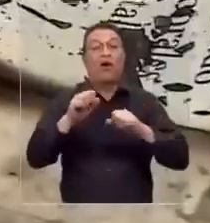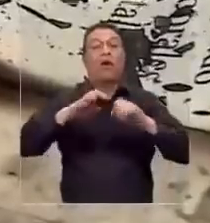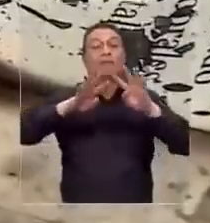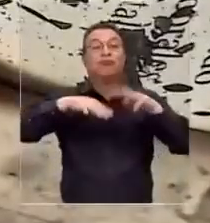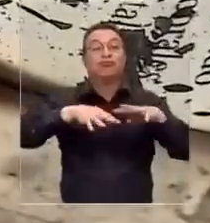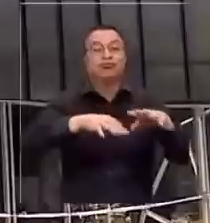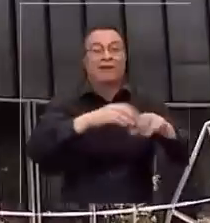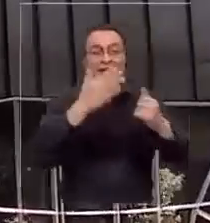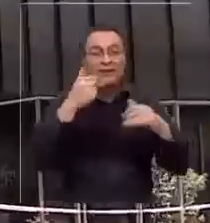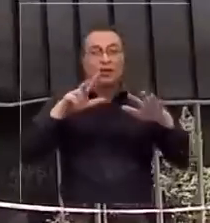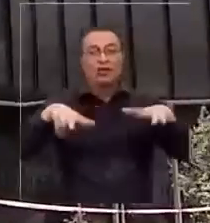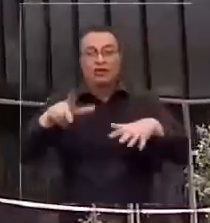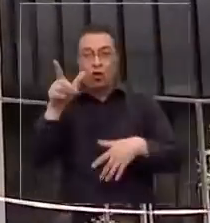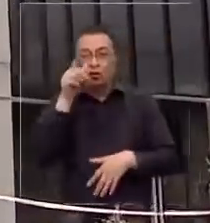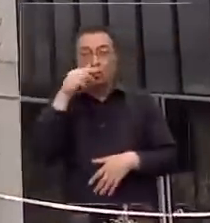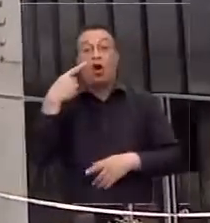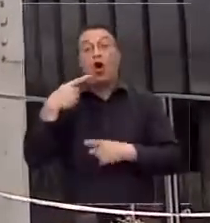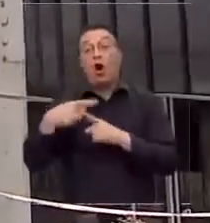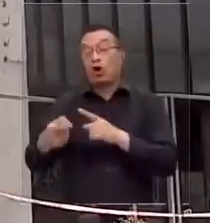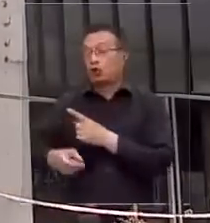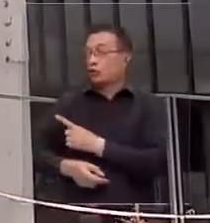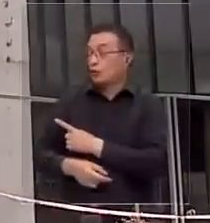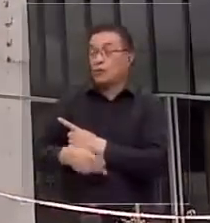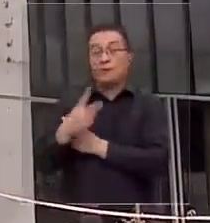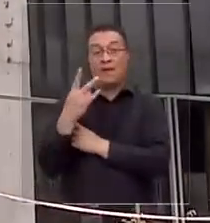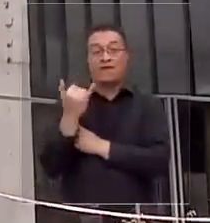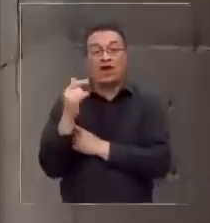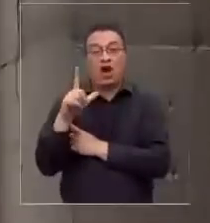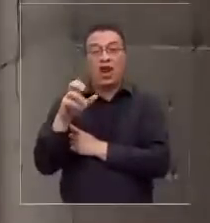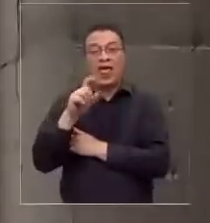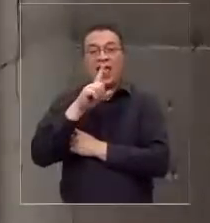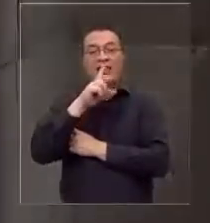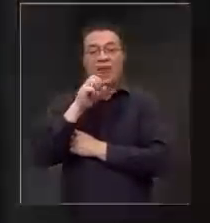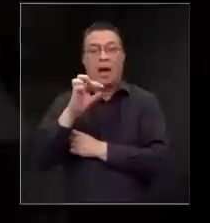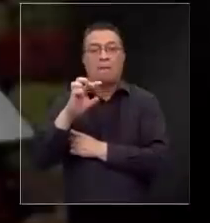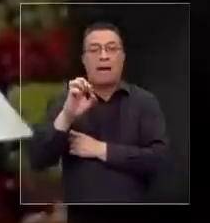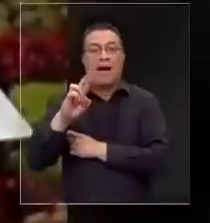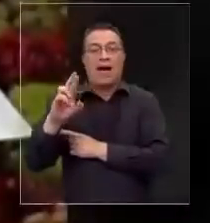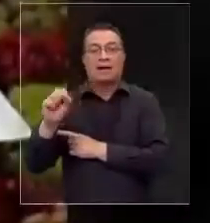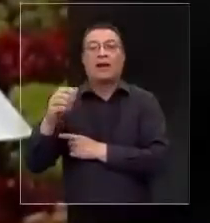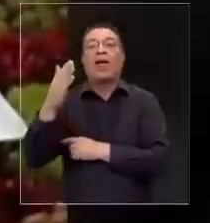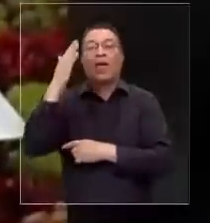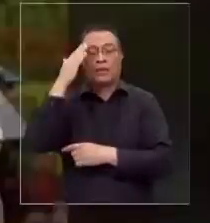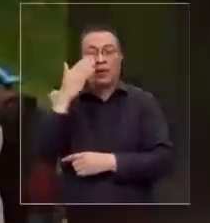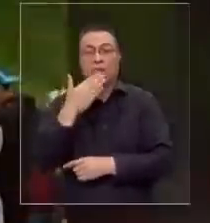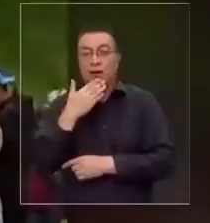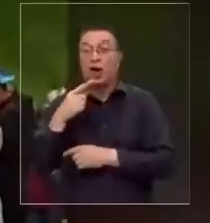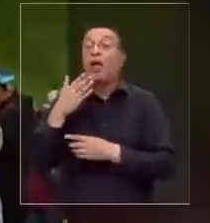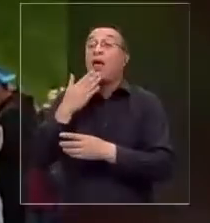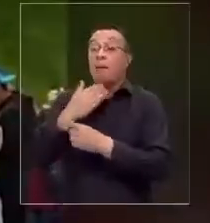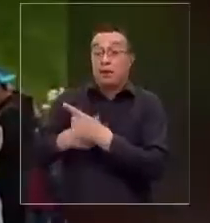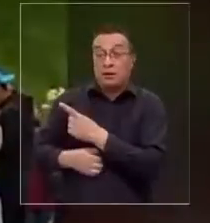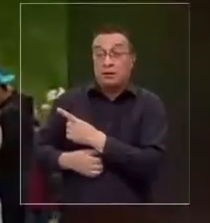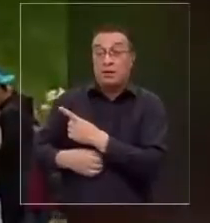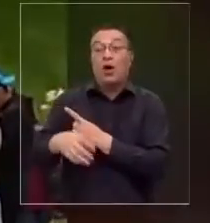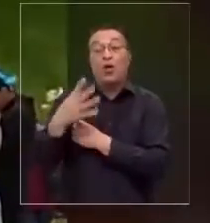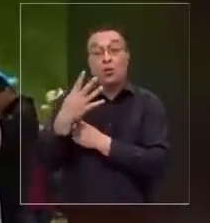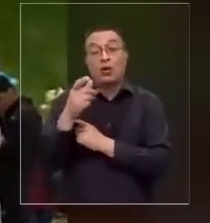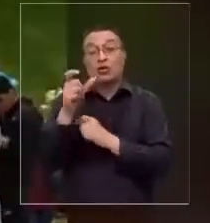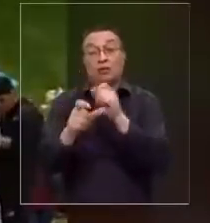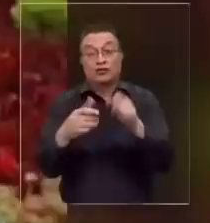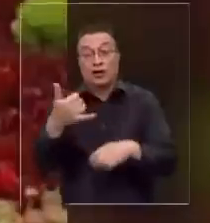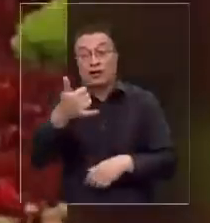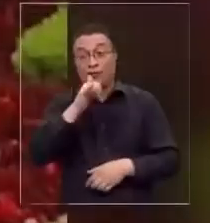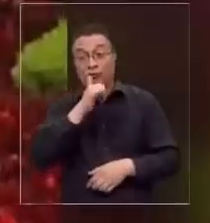Otro ejemplo es el Museo Violeta Parra, que hoy ya es parte del recuerdo. O incluso, ¿se acuerda cuando cuatro sujetos